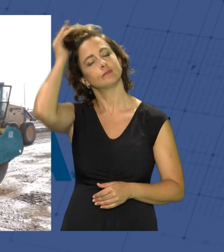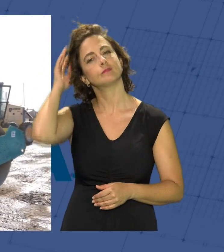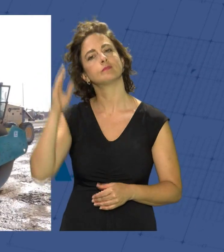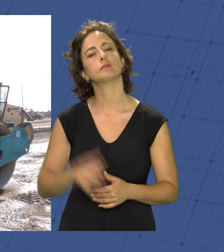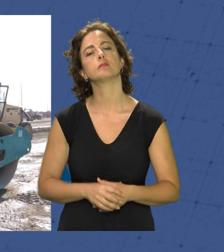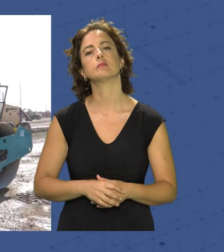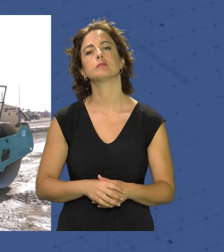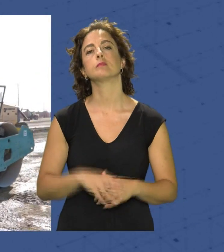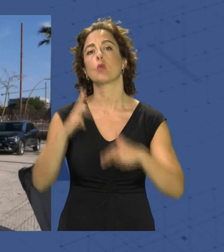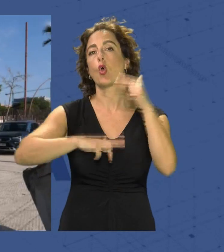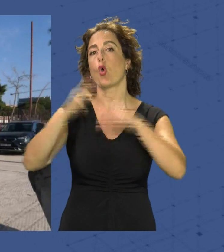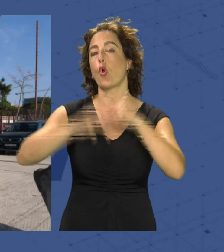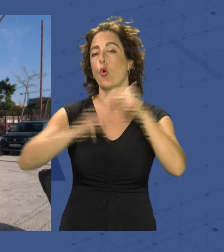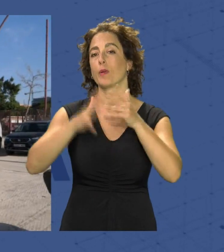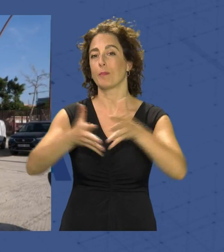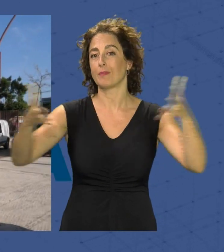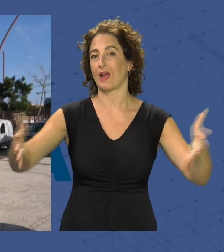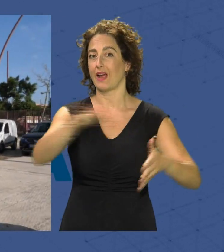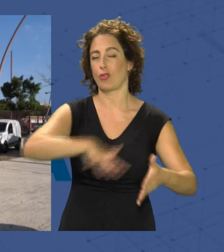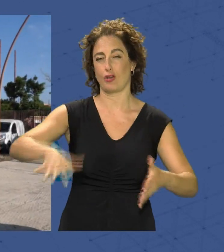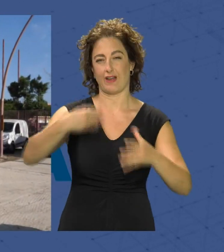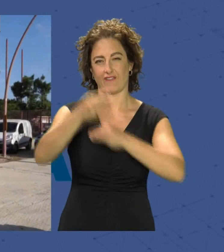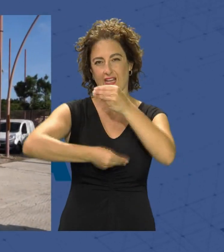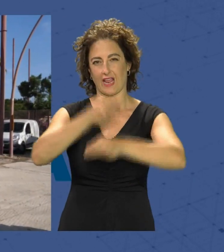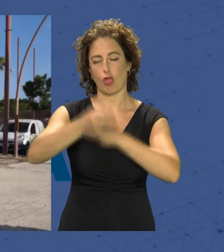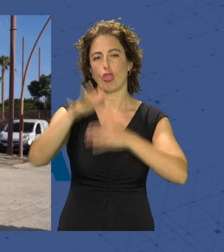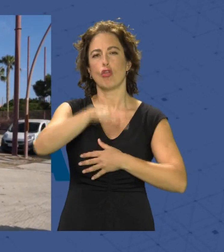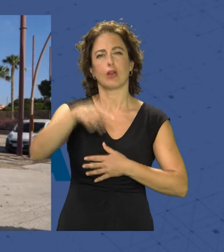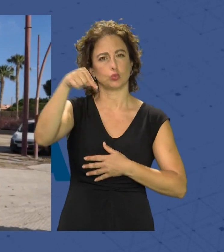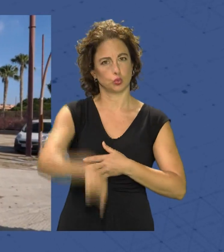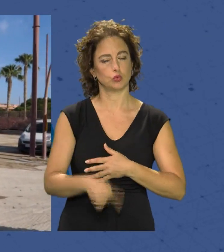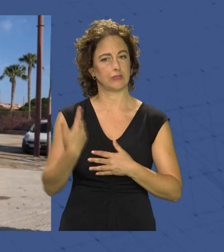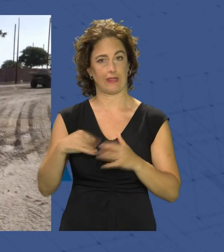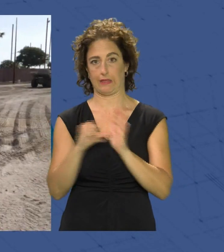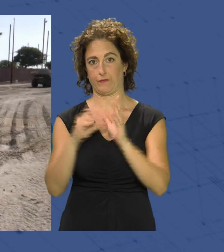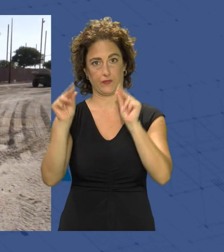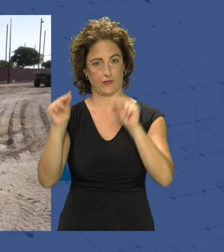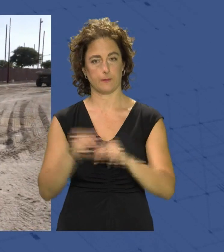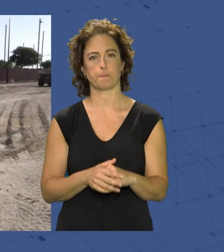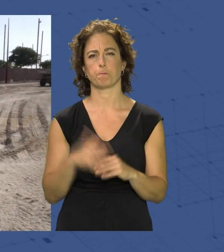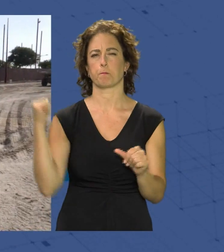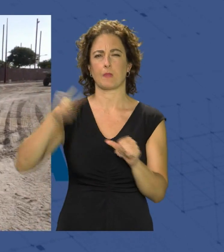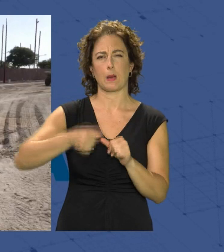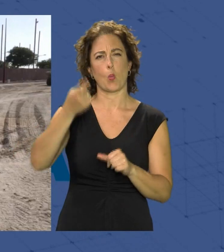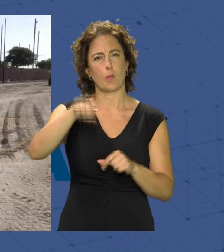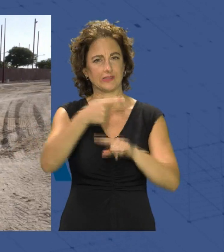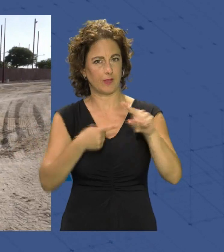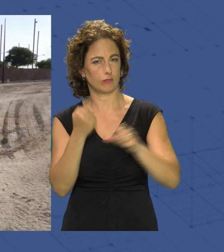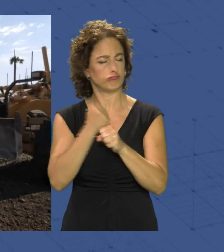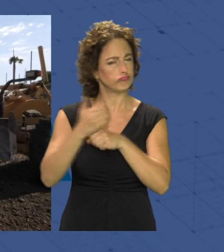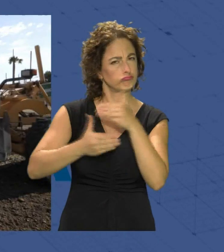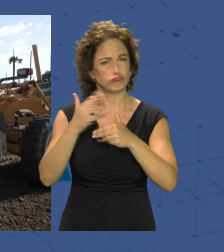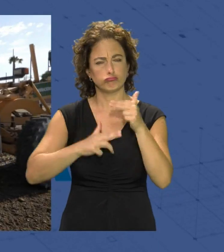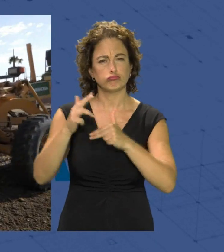Las obras de ampliación del recinto ferial en su zona sur encaran su recta final tras algo más de mes y medio de trabajos